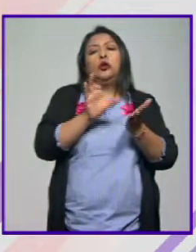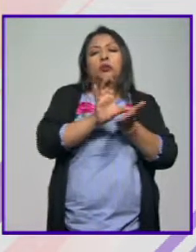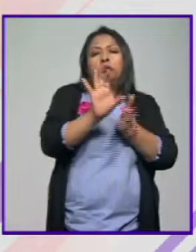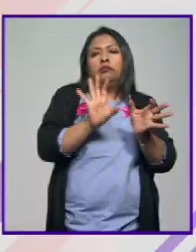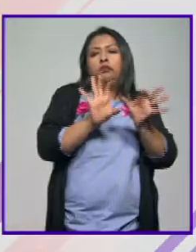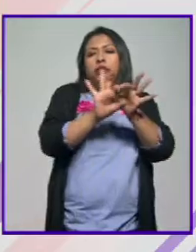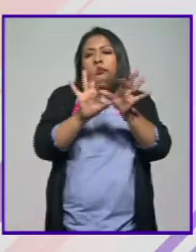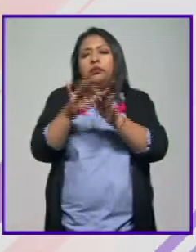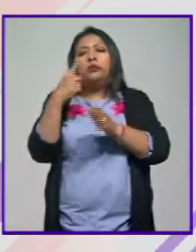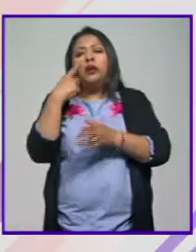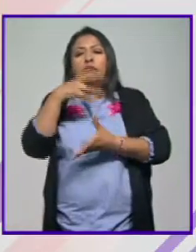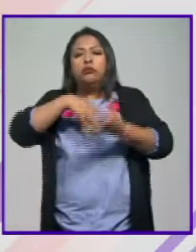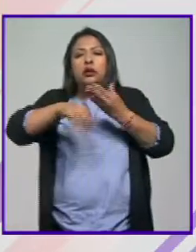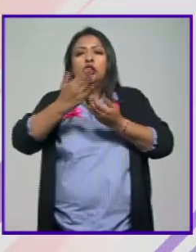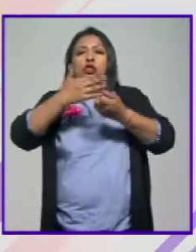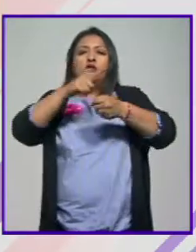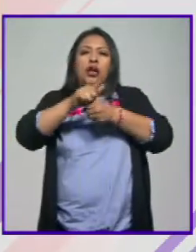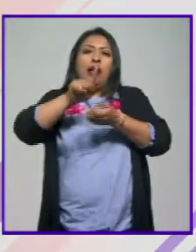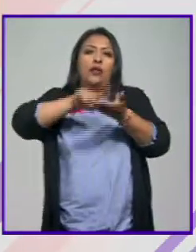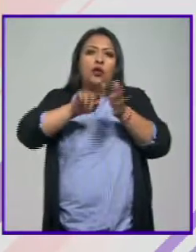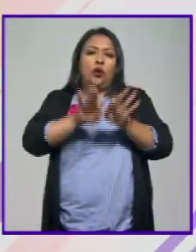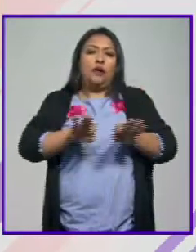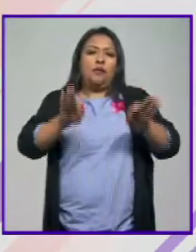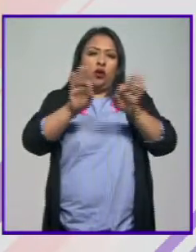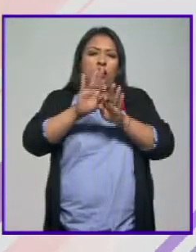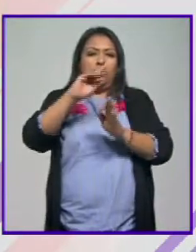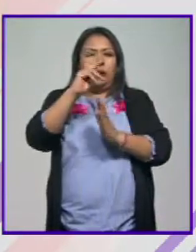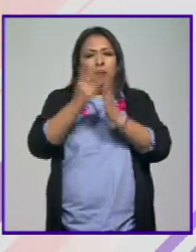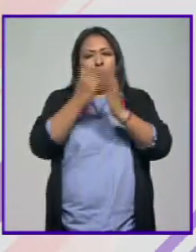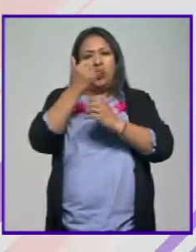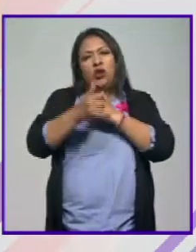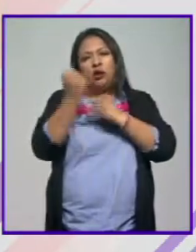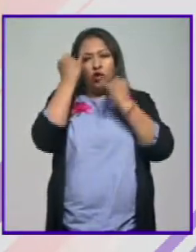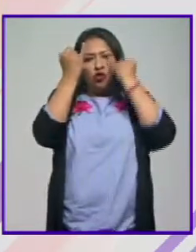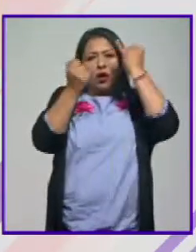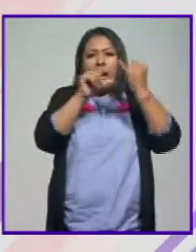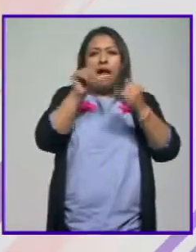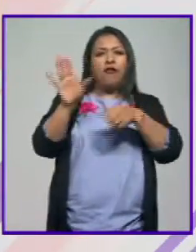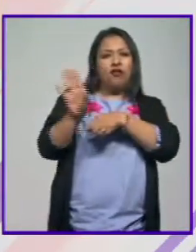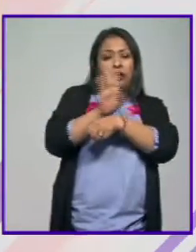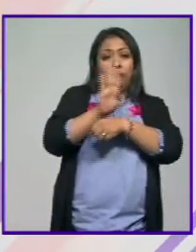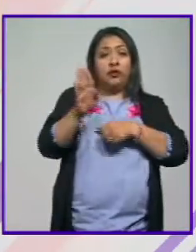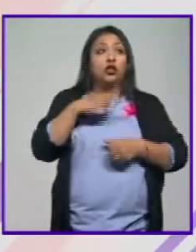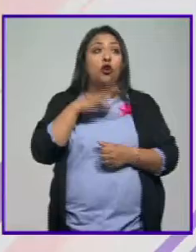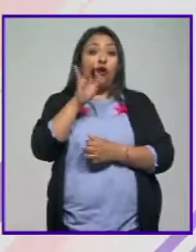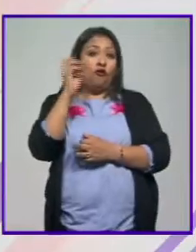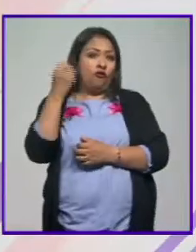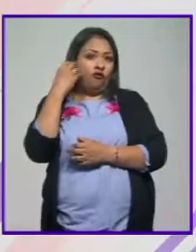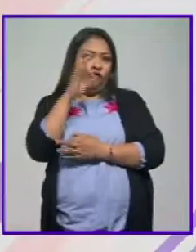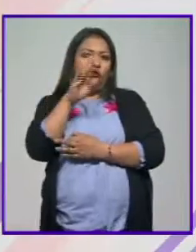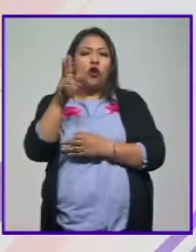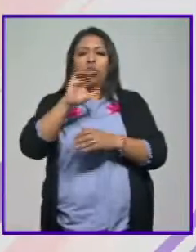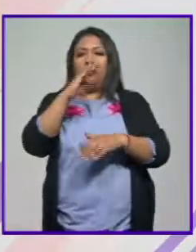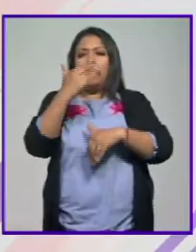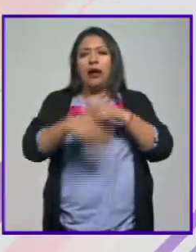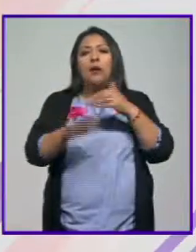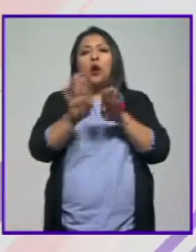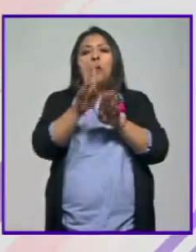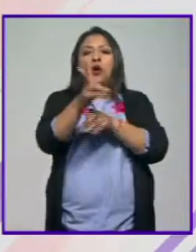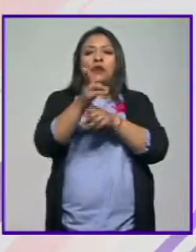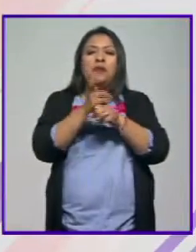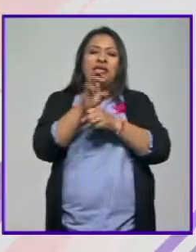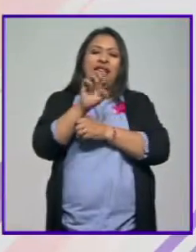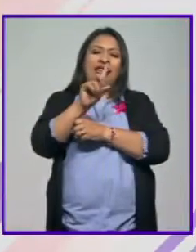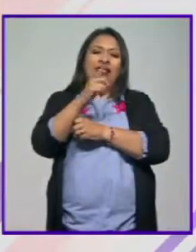integrar la retribución social como parte sustantiva del proyecto del creador beneficiado. El foro concluyó con la invitación por parte de